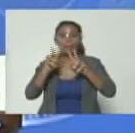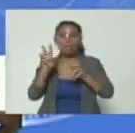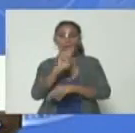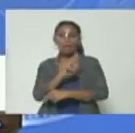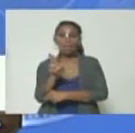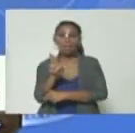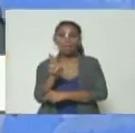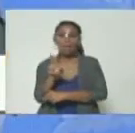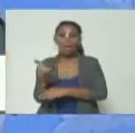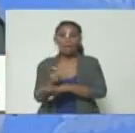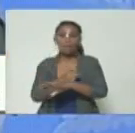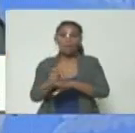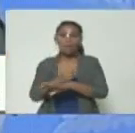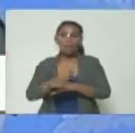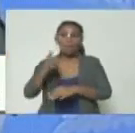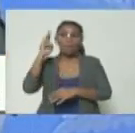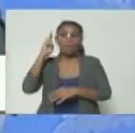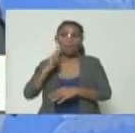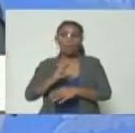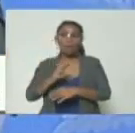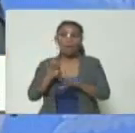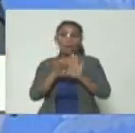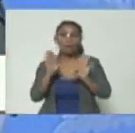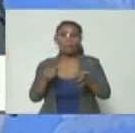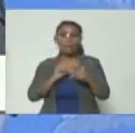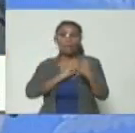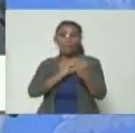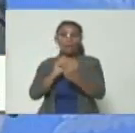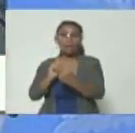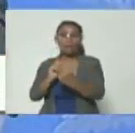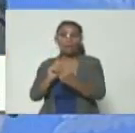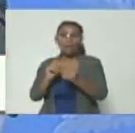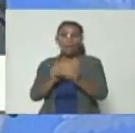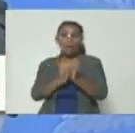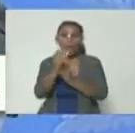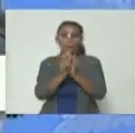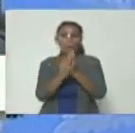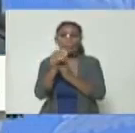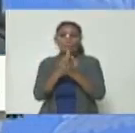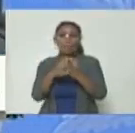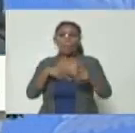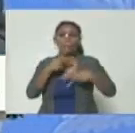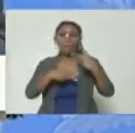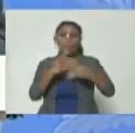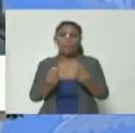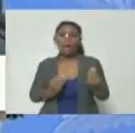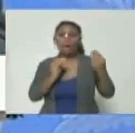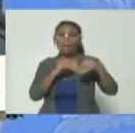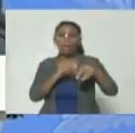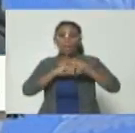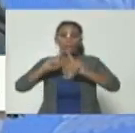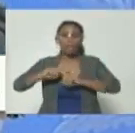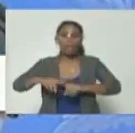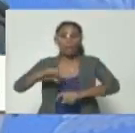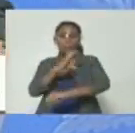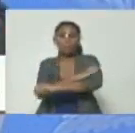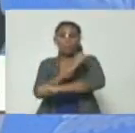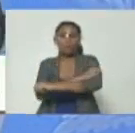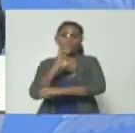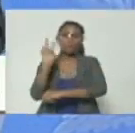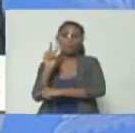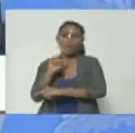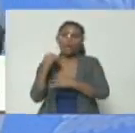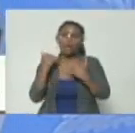el gobierno bolivariano en las mesas de diálogo ha emprendido procesos de acuerdo con las distintas oposiciones venezolanas